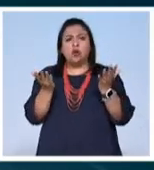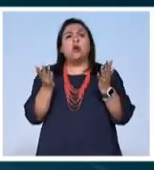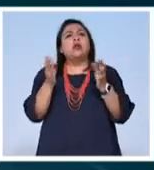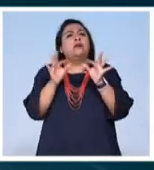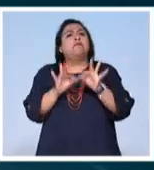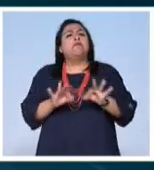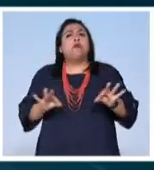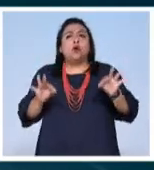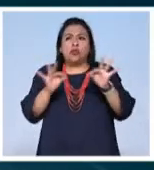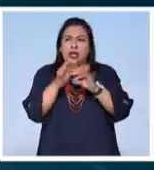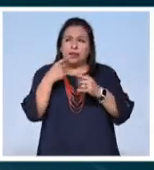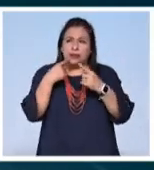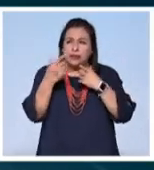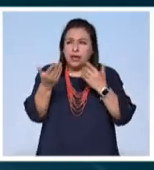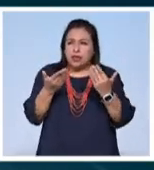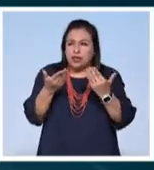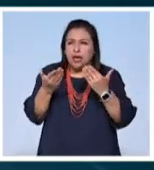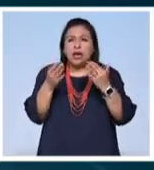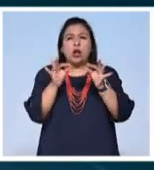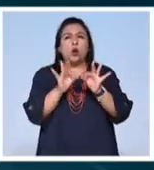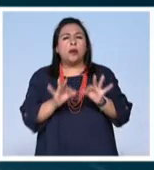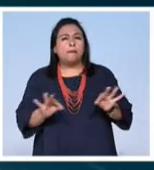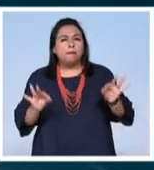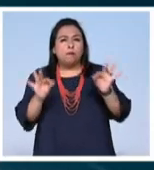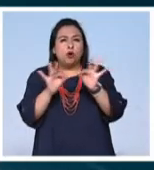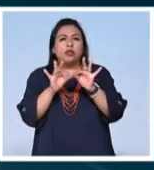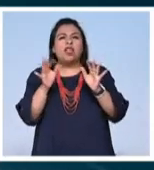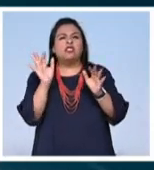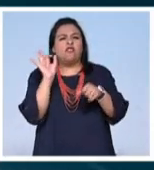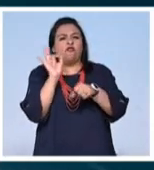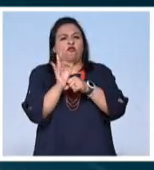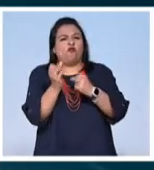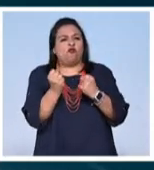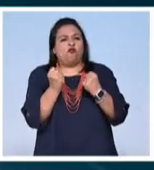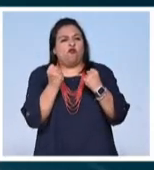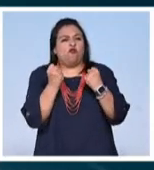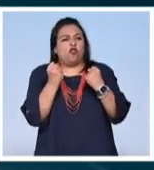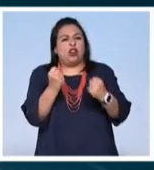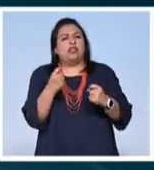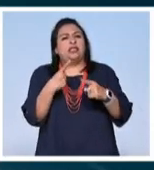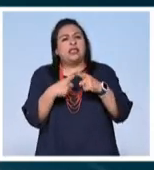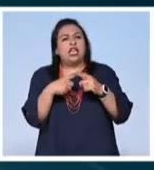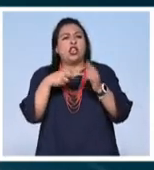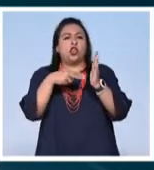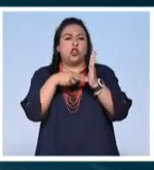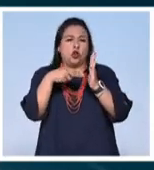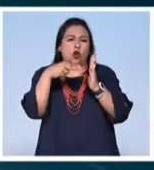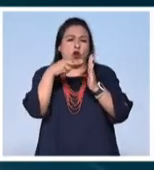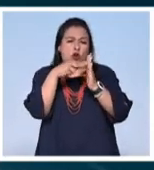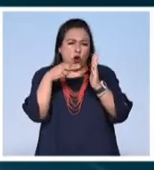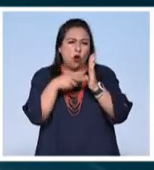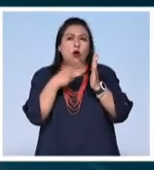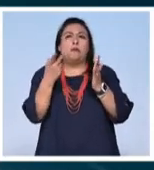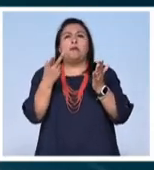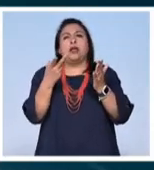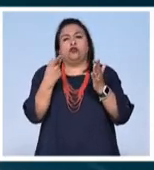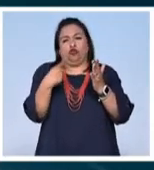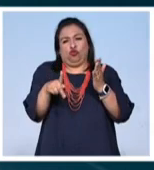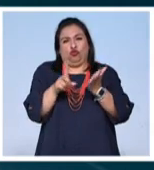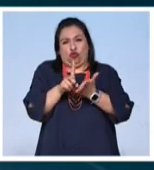importancia del diálogo, la importancia del fortalecimiento de las normas, del Estado de Derecho.